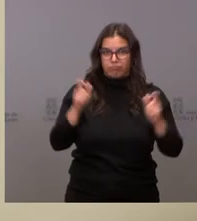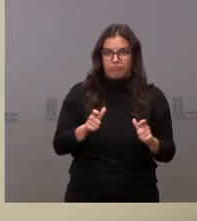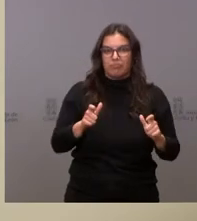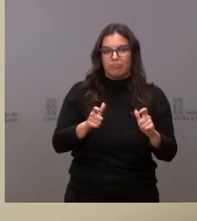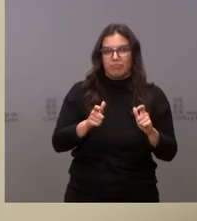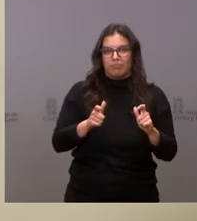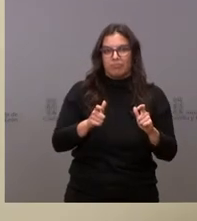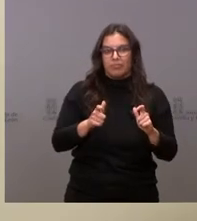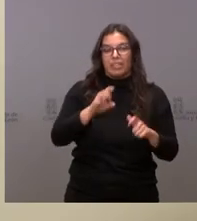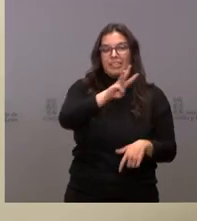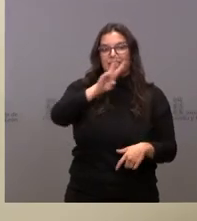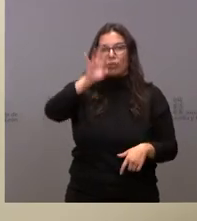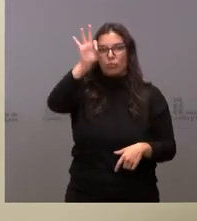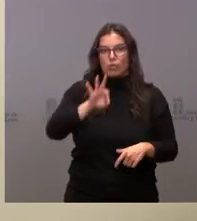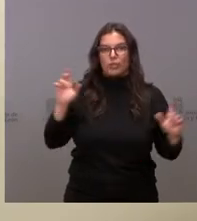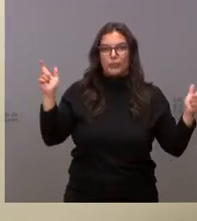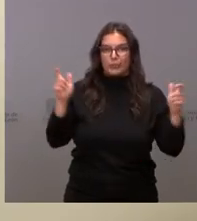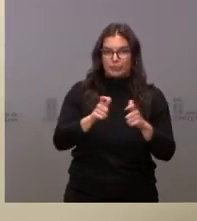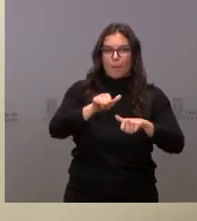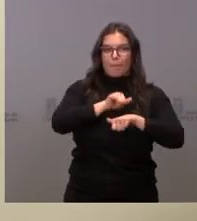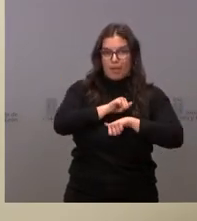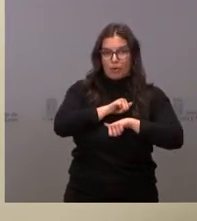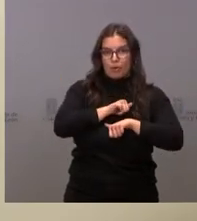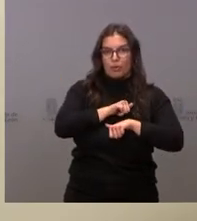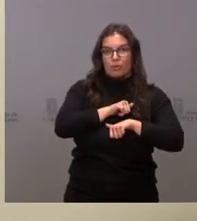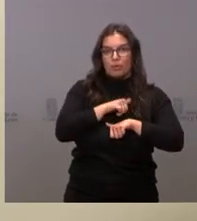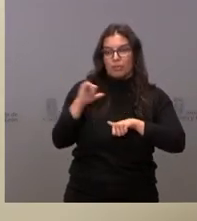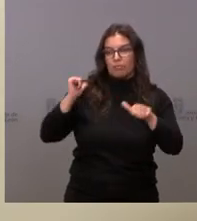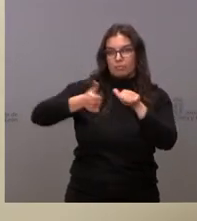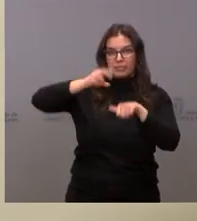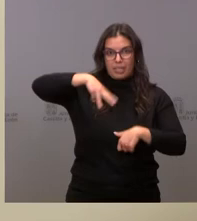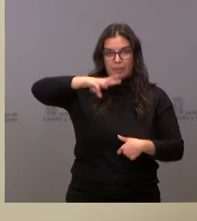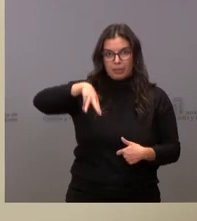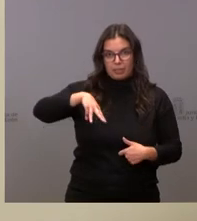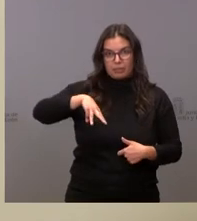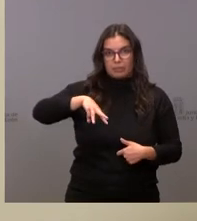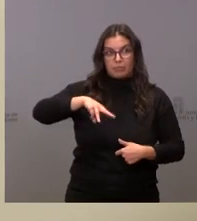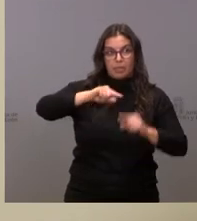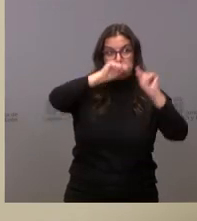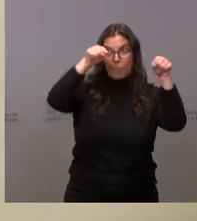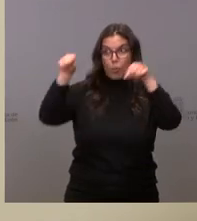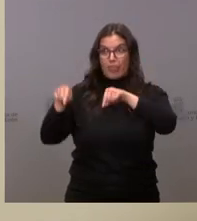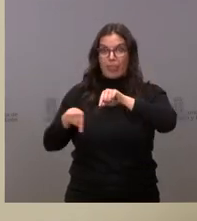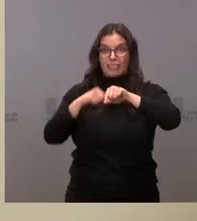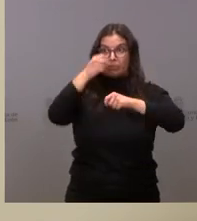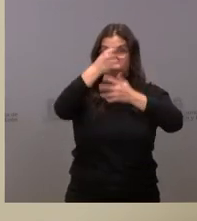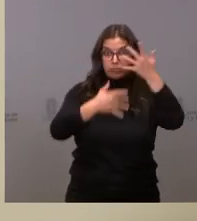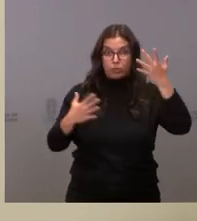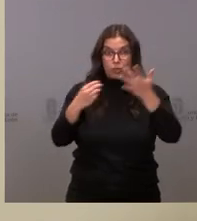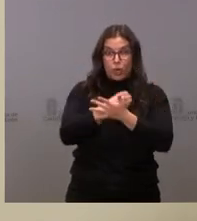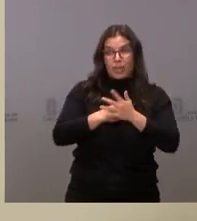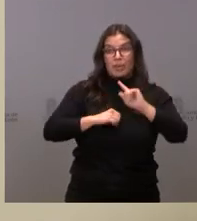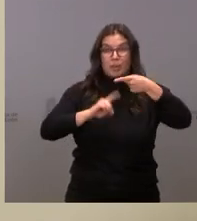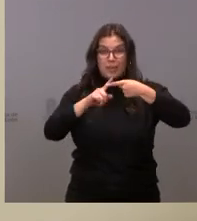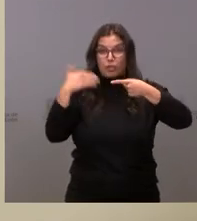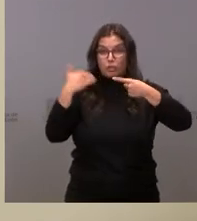un 32% menos de paro en este último trimestre, segunda provincia después de Soria. Yo